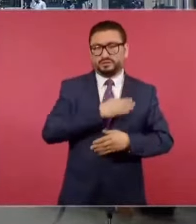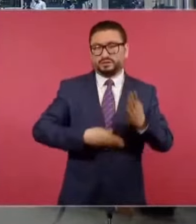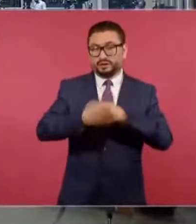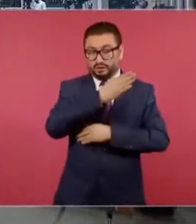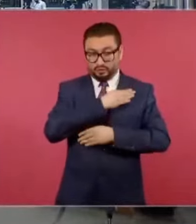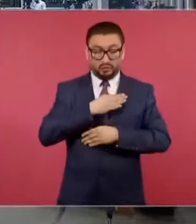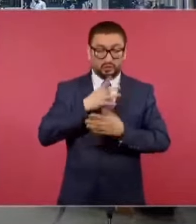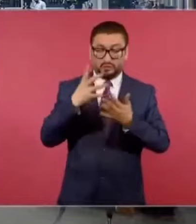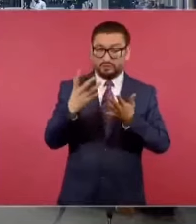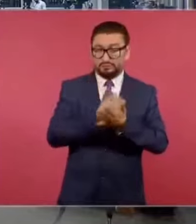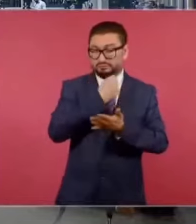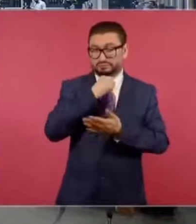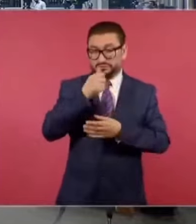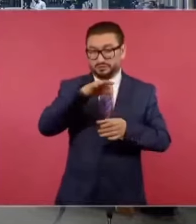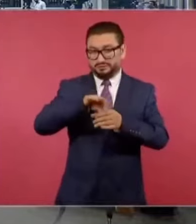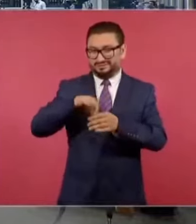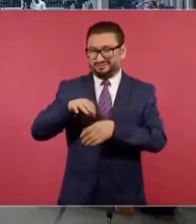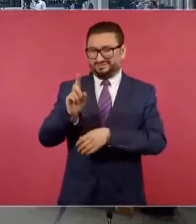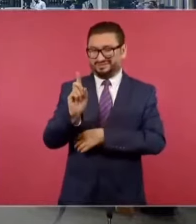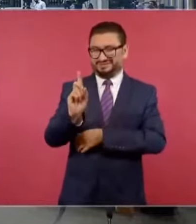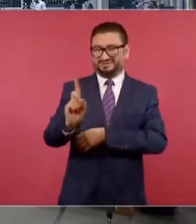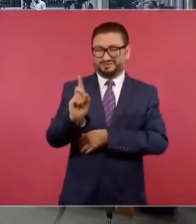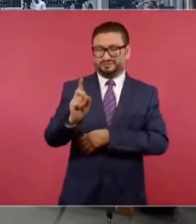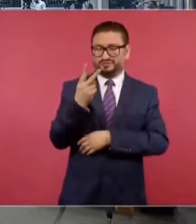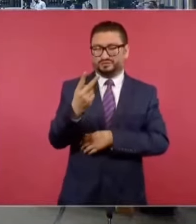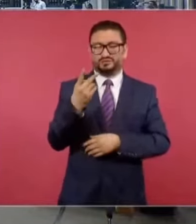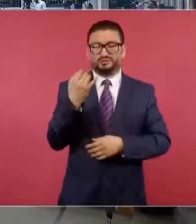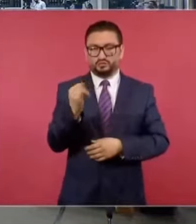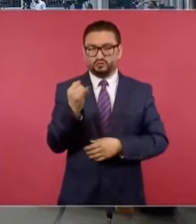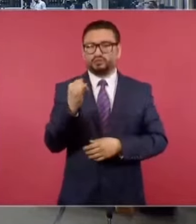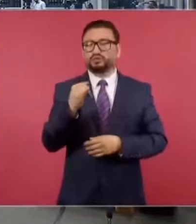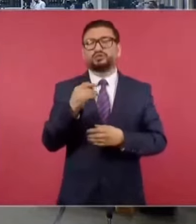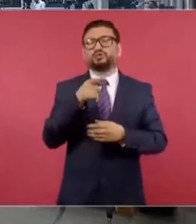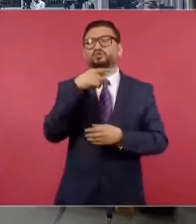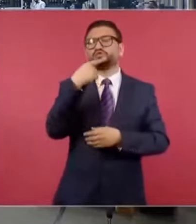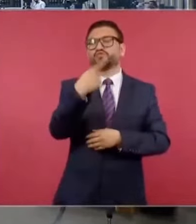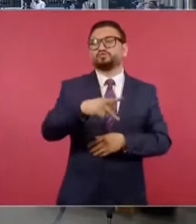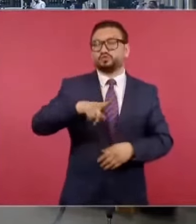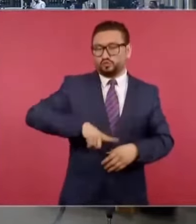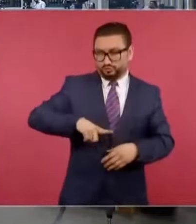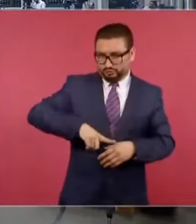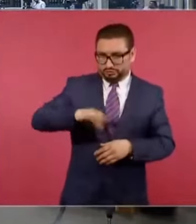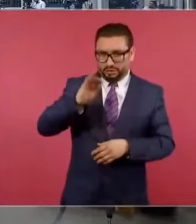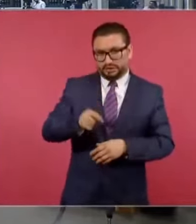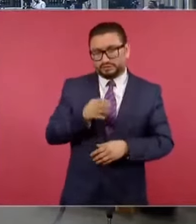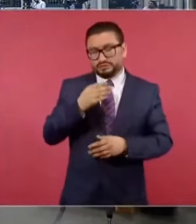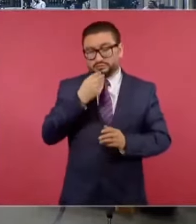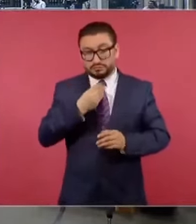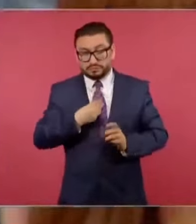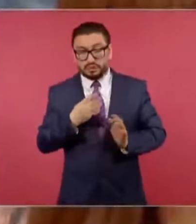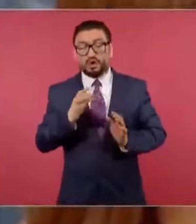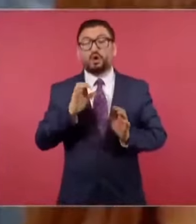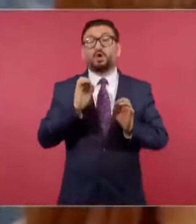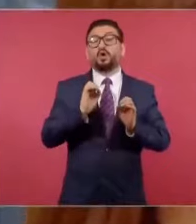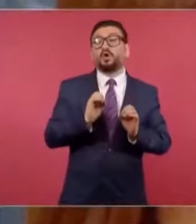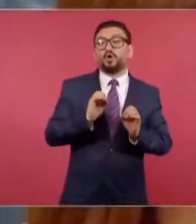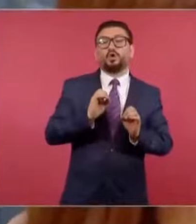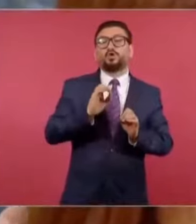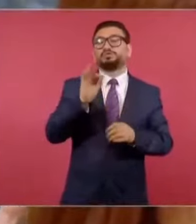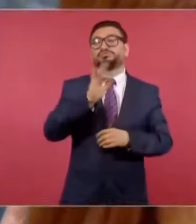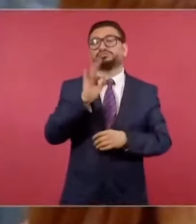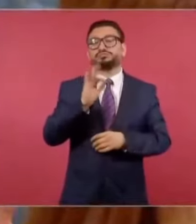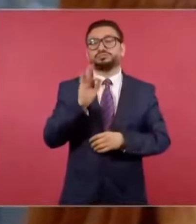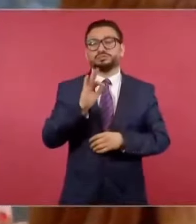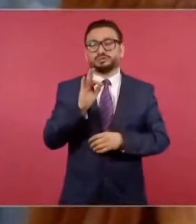en los comicios del domingo 2 de junio, ¿desde su gobierno ustedes aceptarían esos resultados o cabría la posibilidad